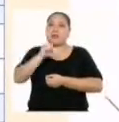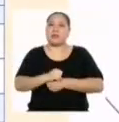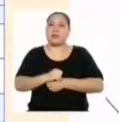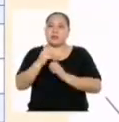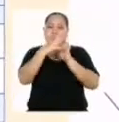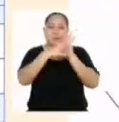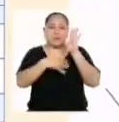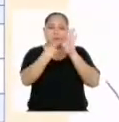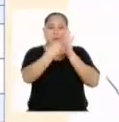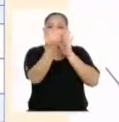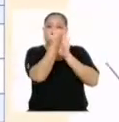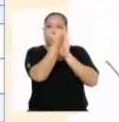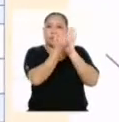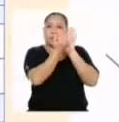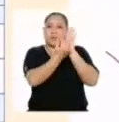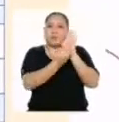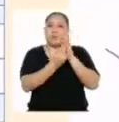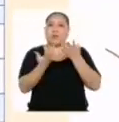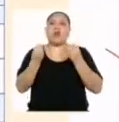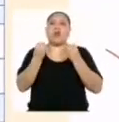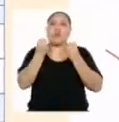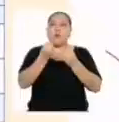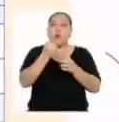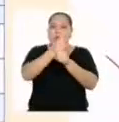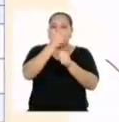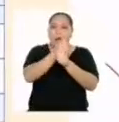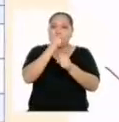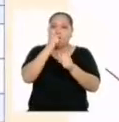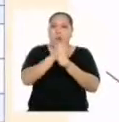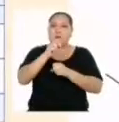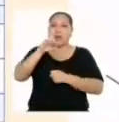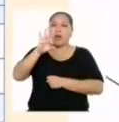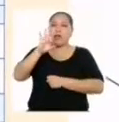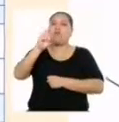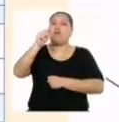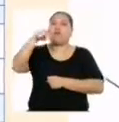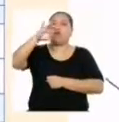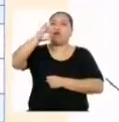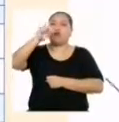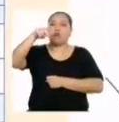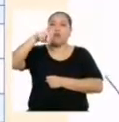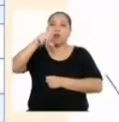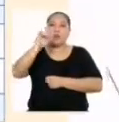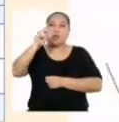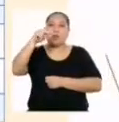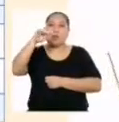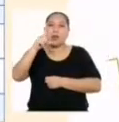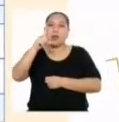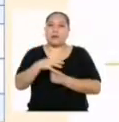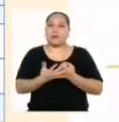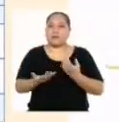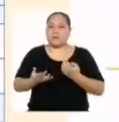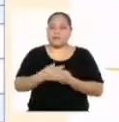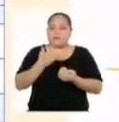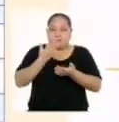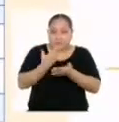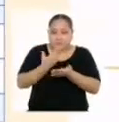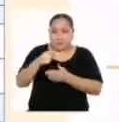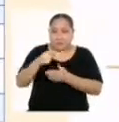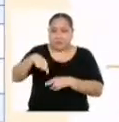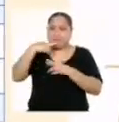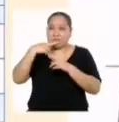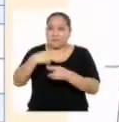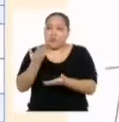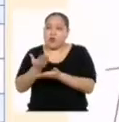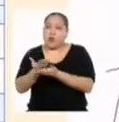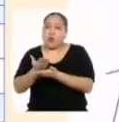y simbólicas, El comportamiento de la función lineal. Y finalmente, para la reflexión de los resultados, Comprobamos el